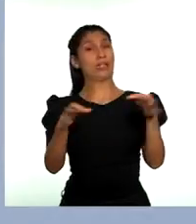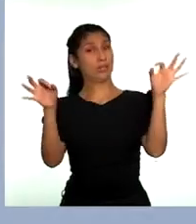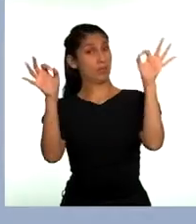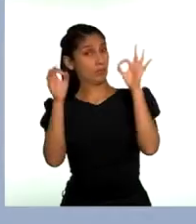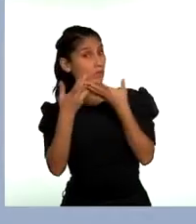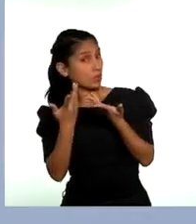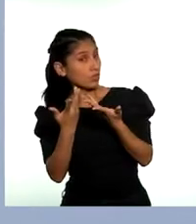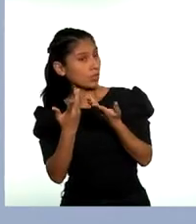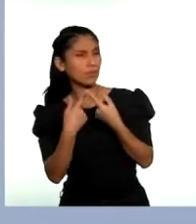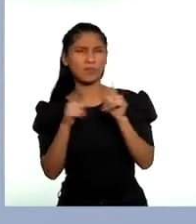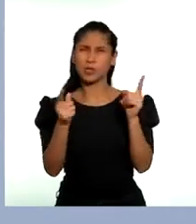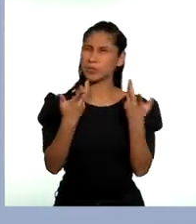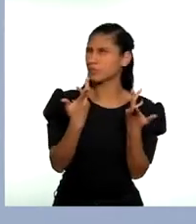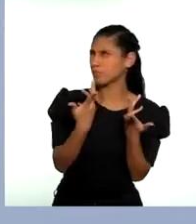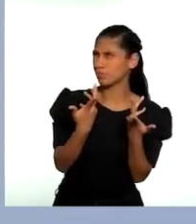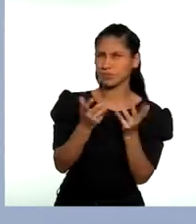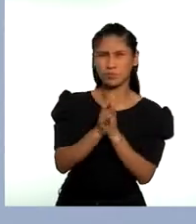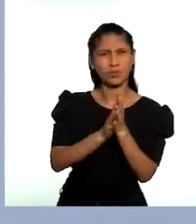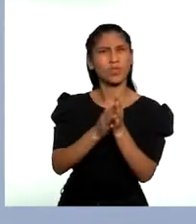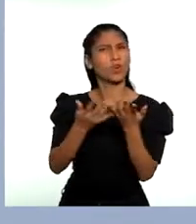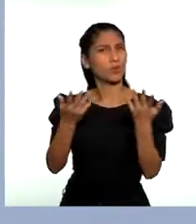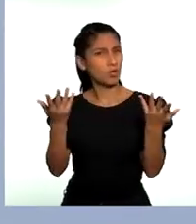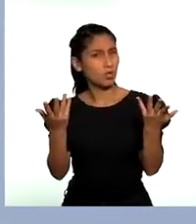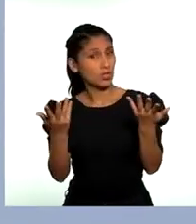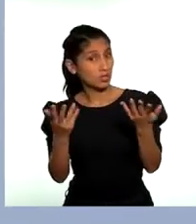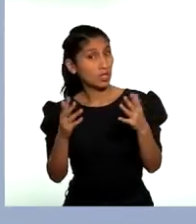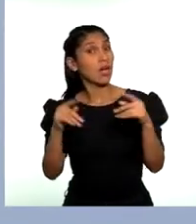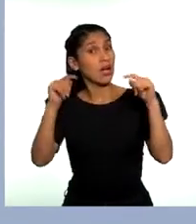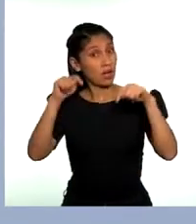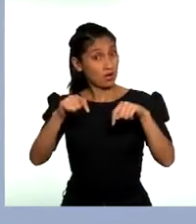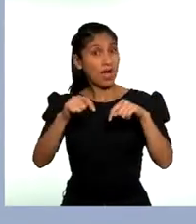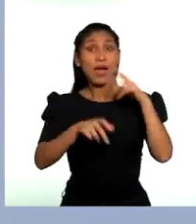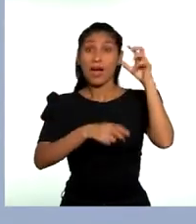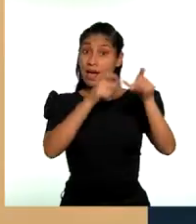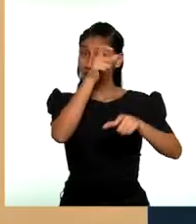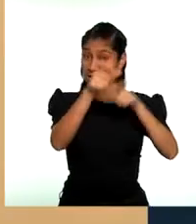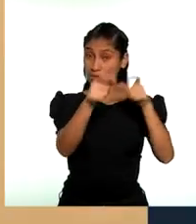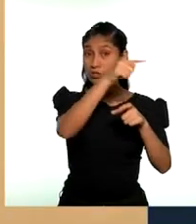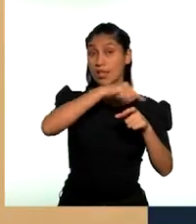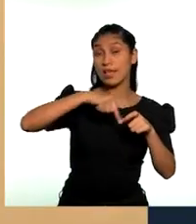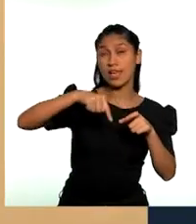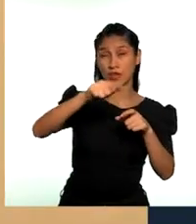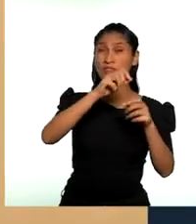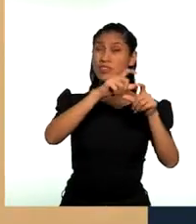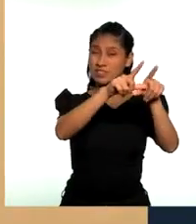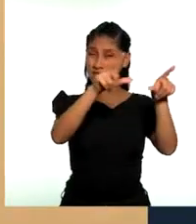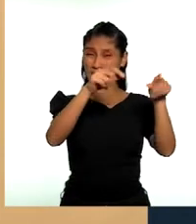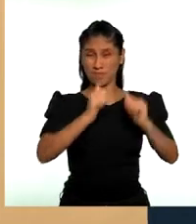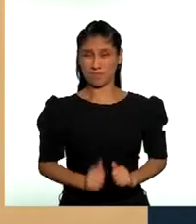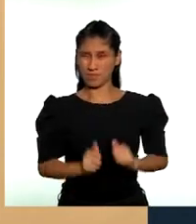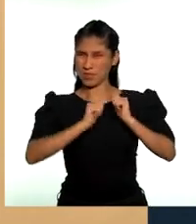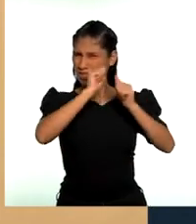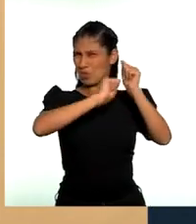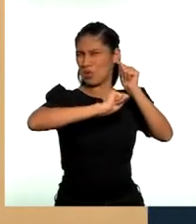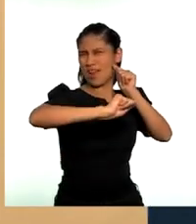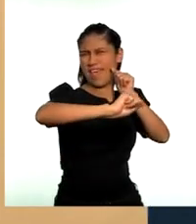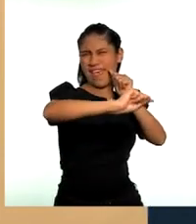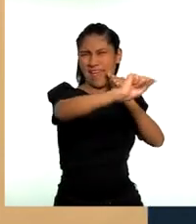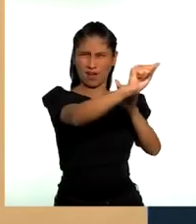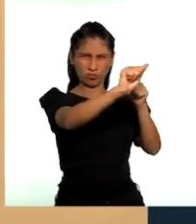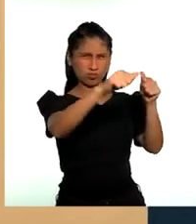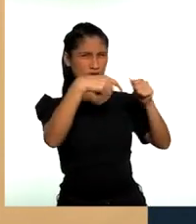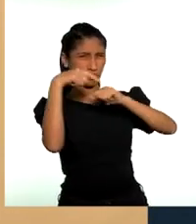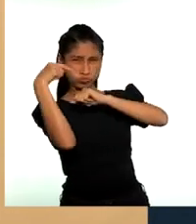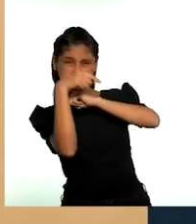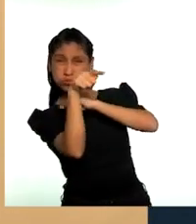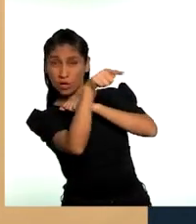¿Y se ha hecho algo por incorporarlos a la vida política del país? Con el tiempo, se ha ido incorporando